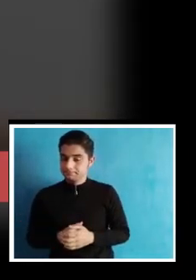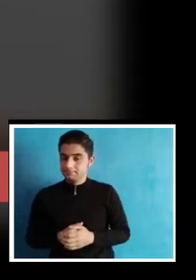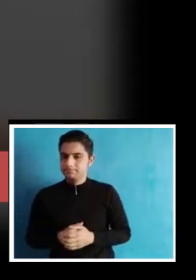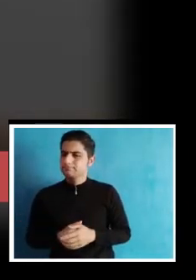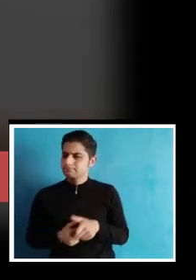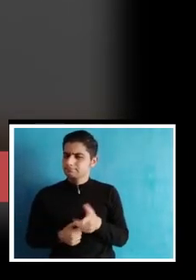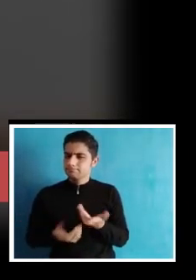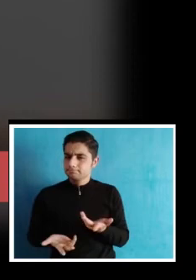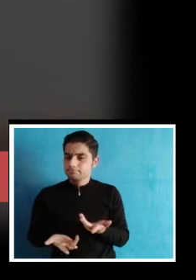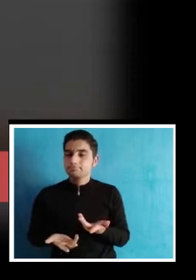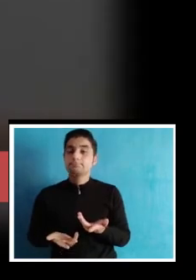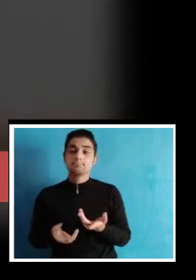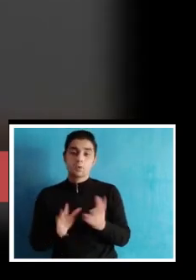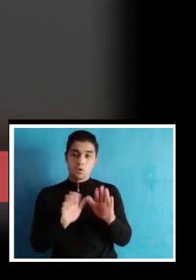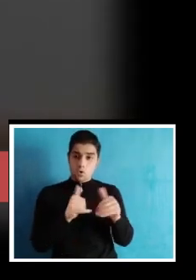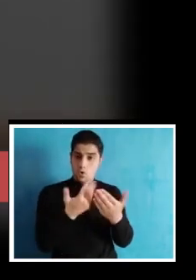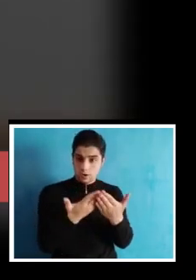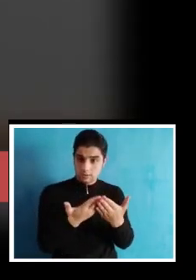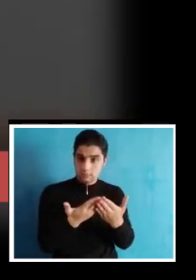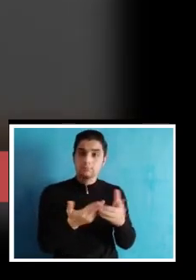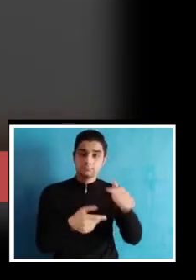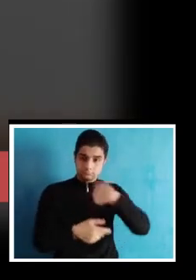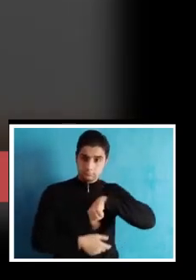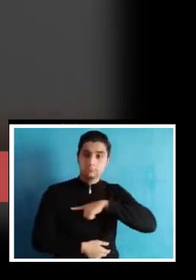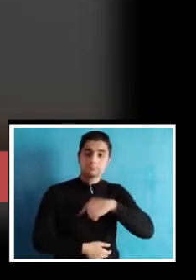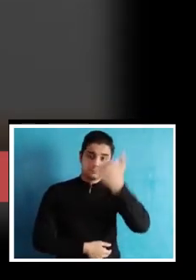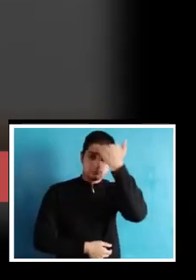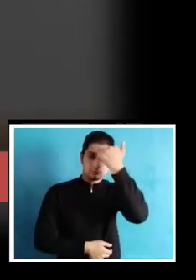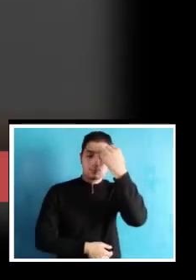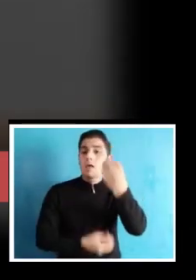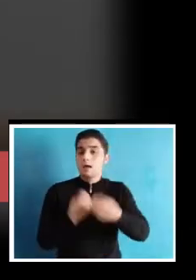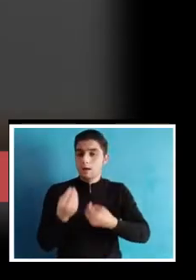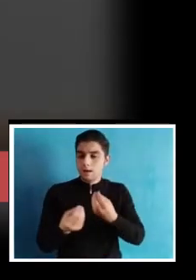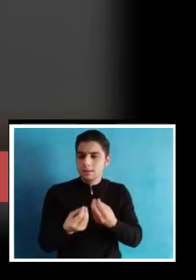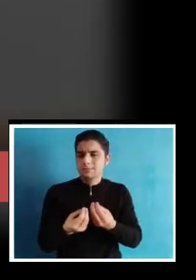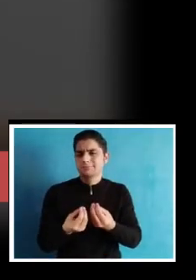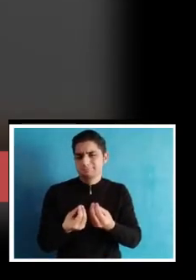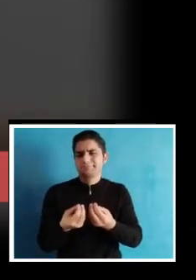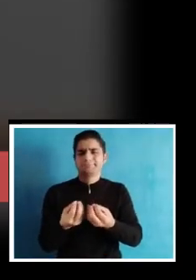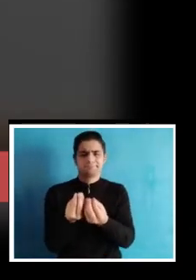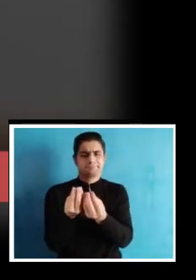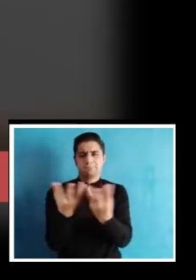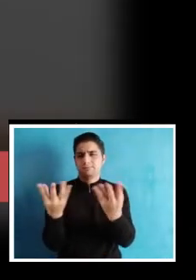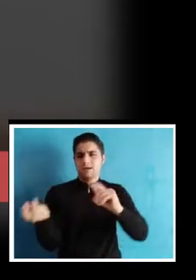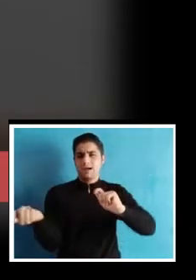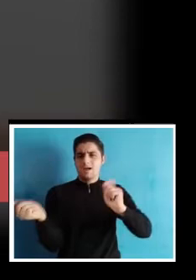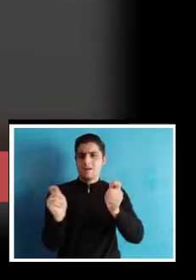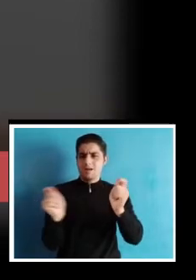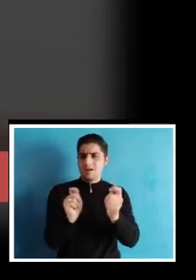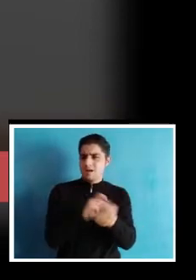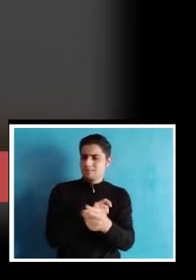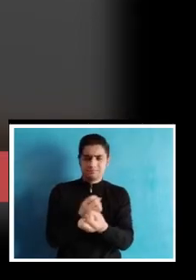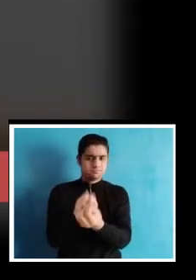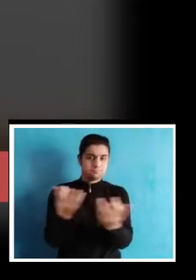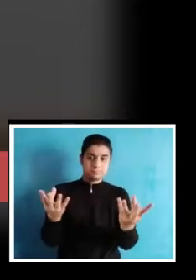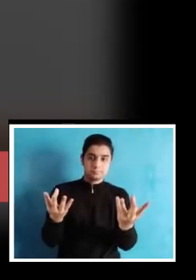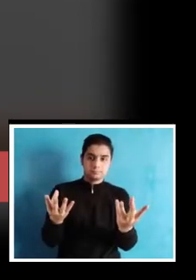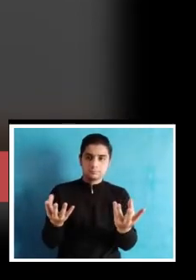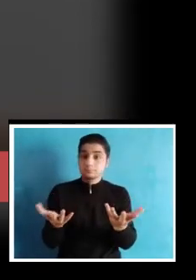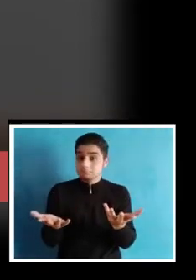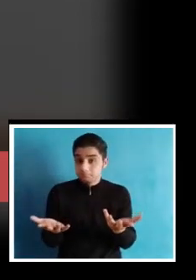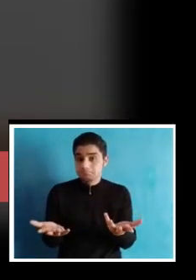desarrollar. En este sentido, desde el colegio, los profesores hemos tenido que realizar muchos cambios, muchísimas